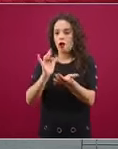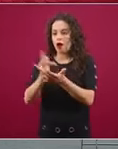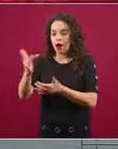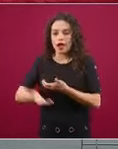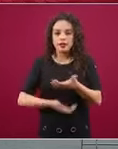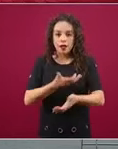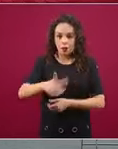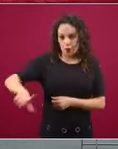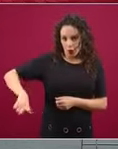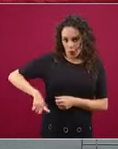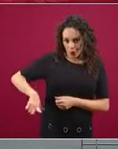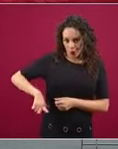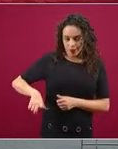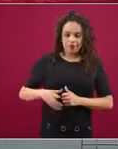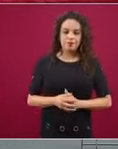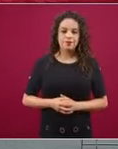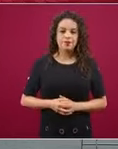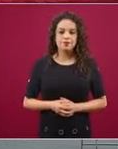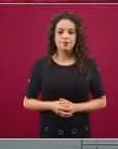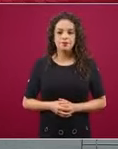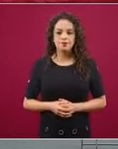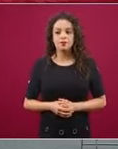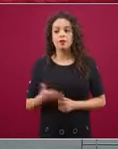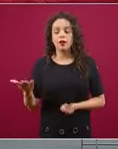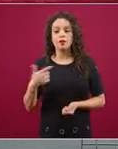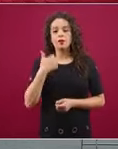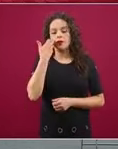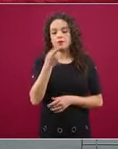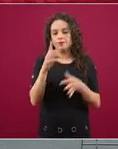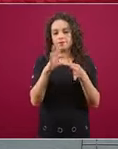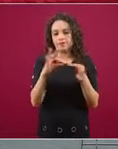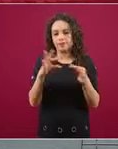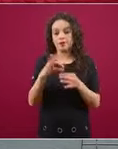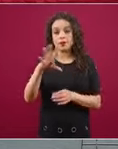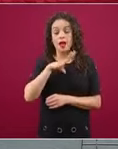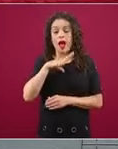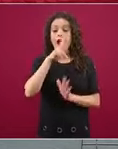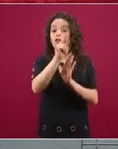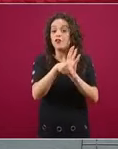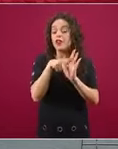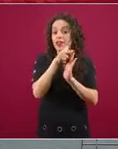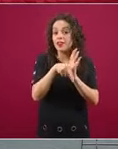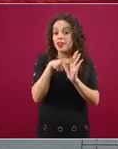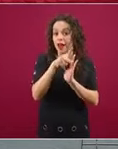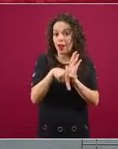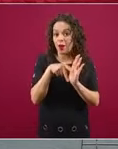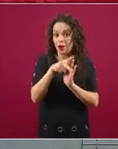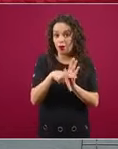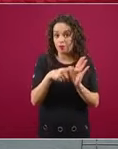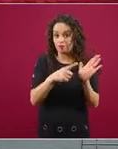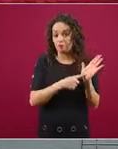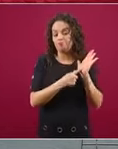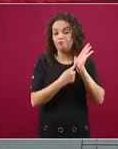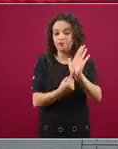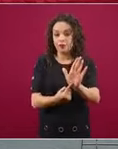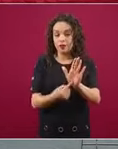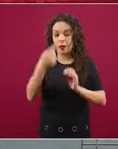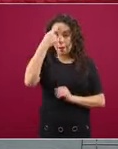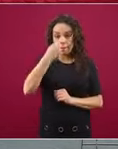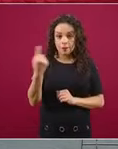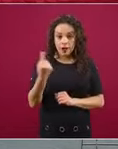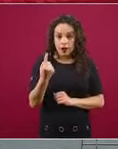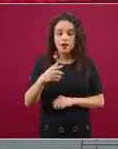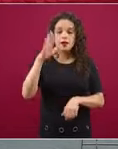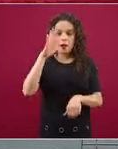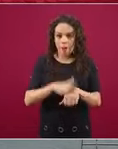voy a comentar que traemos un video donde vamos a ampliarle la información